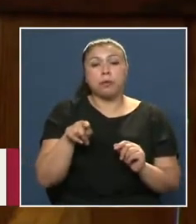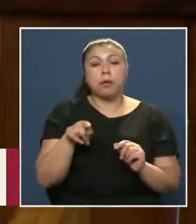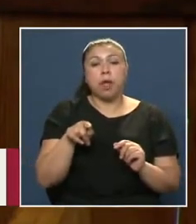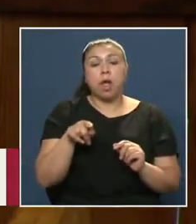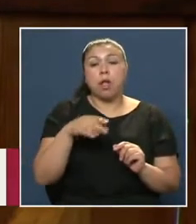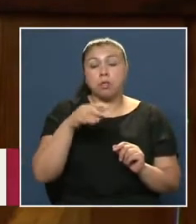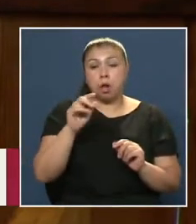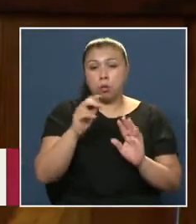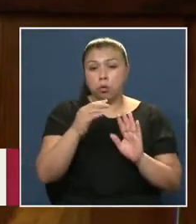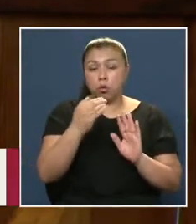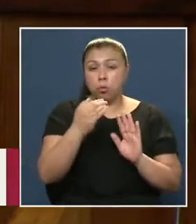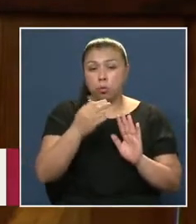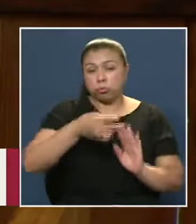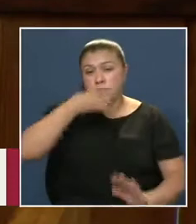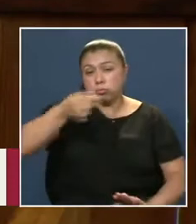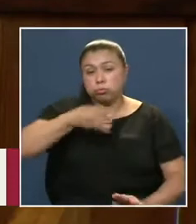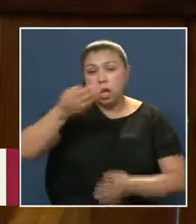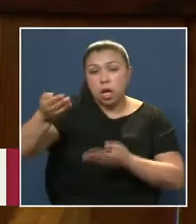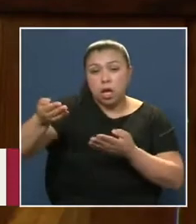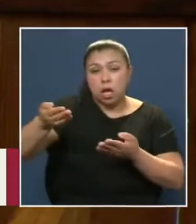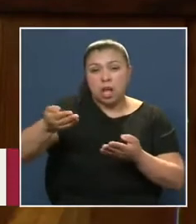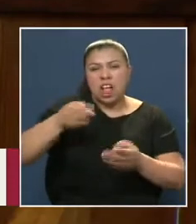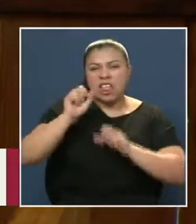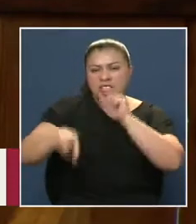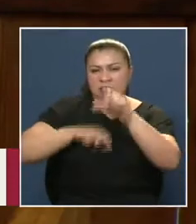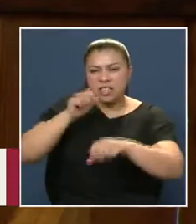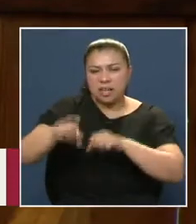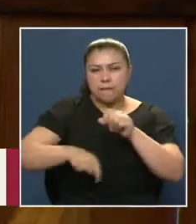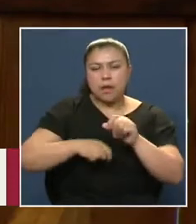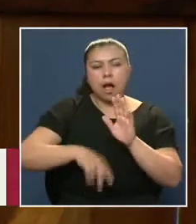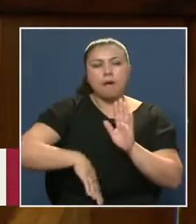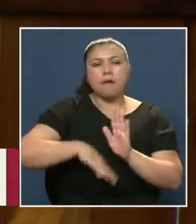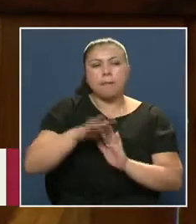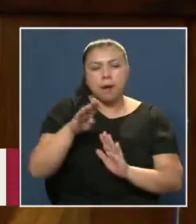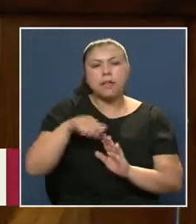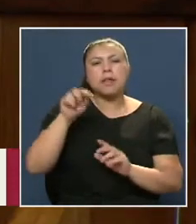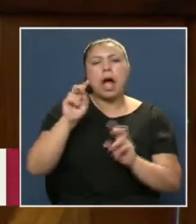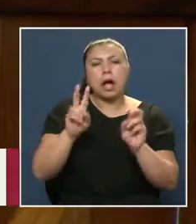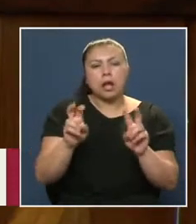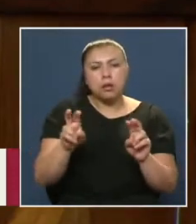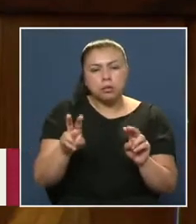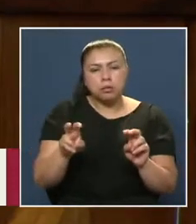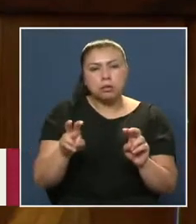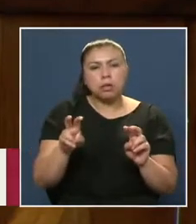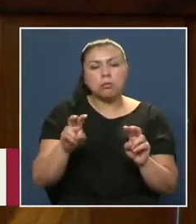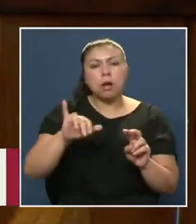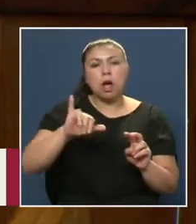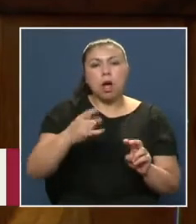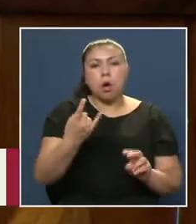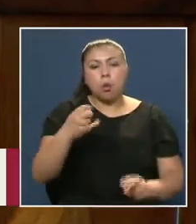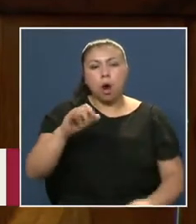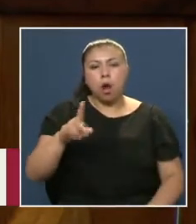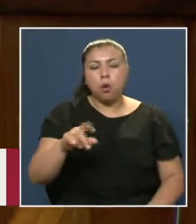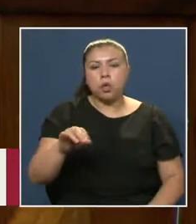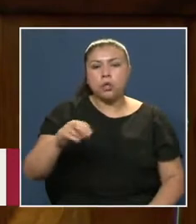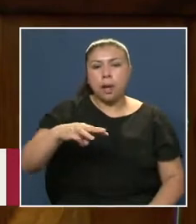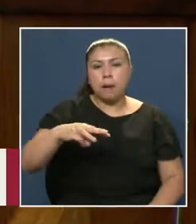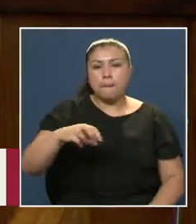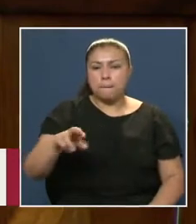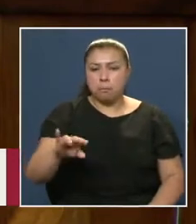expresiones Invitaba Y desafiaba A querer Aún más El terruño Don Juan Luis Maurán Nos decía